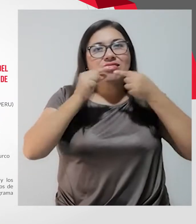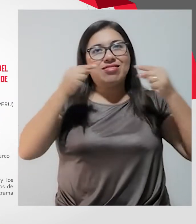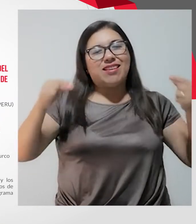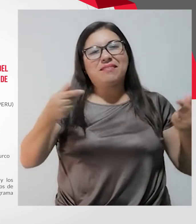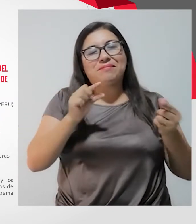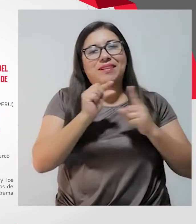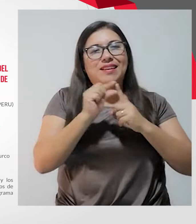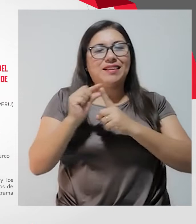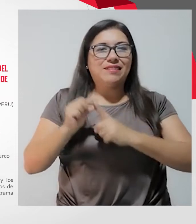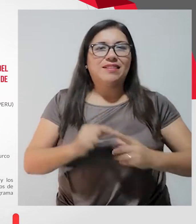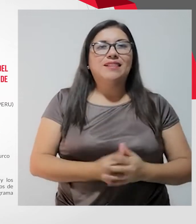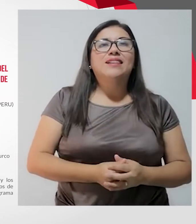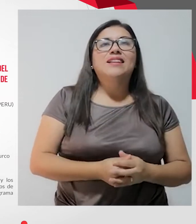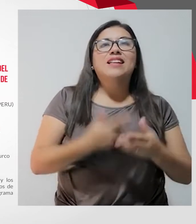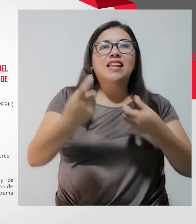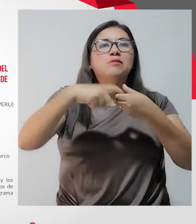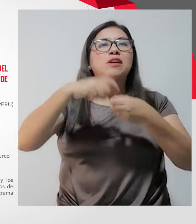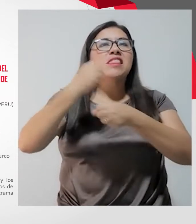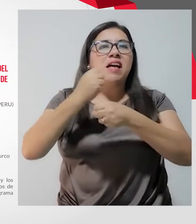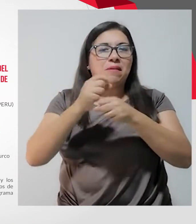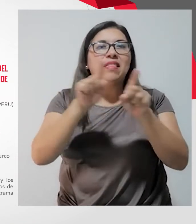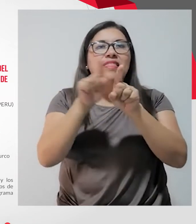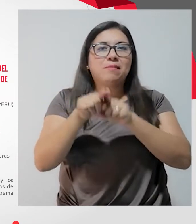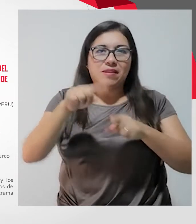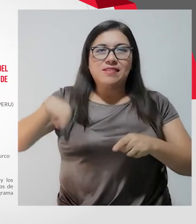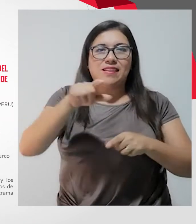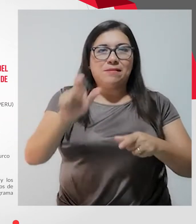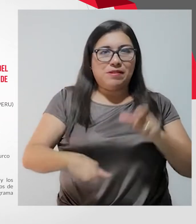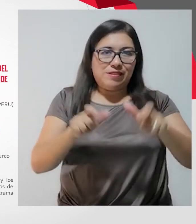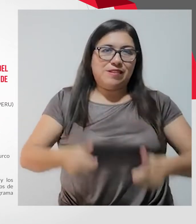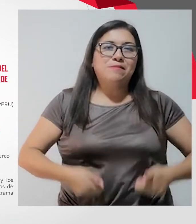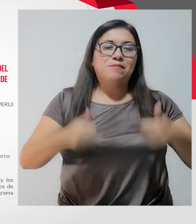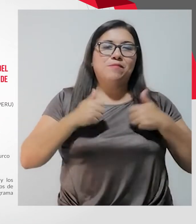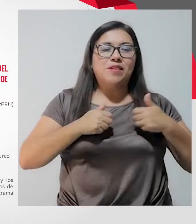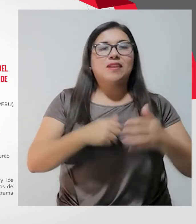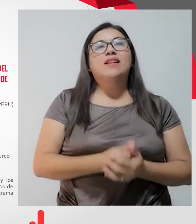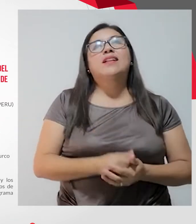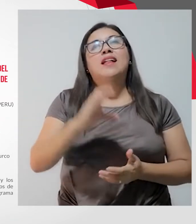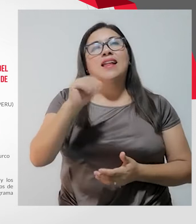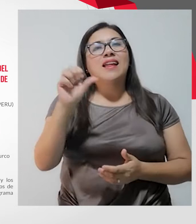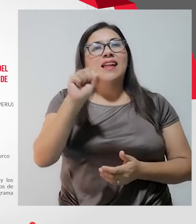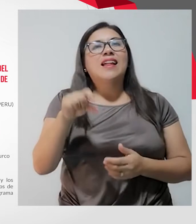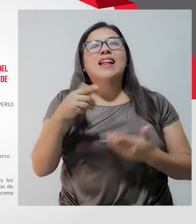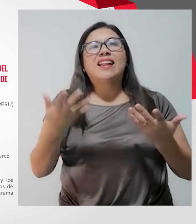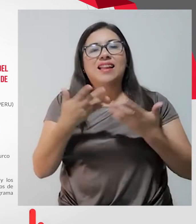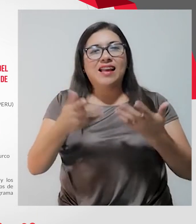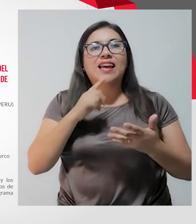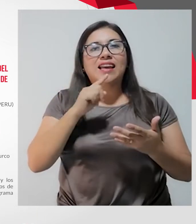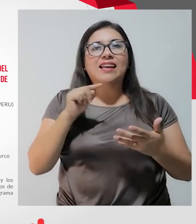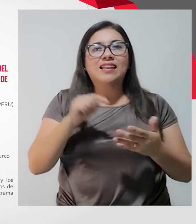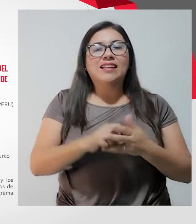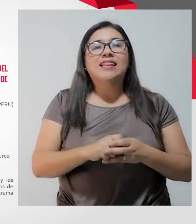quechua. Y también viendo la inserción laboral de nuestros residentes. Bueno, los CAR son las iniciales del Centro de Acogimiento